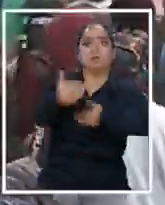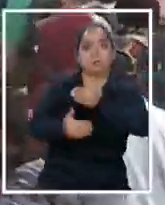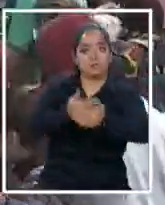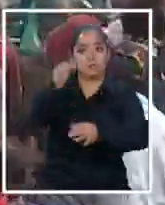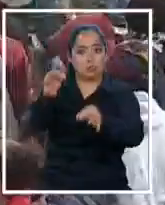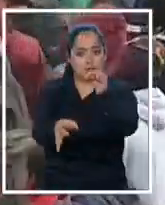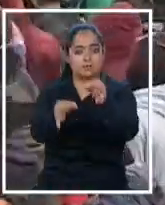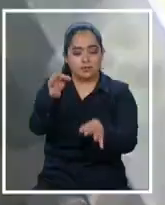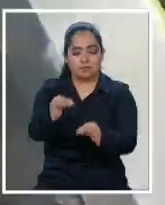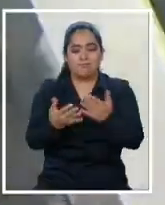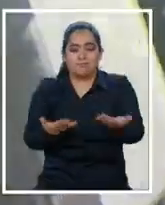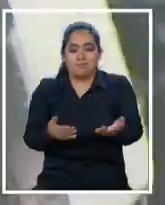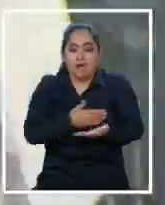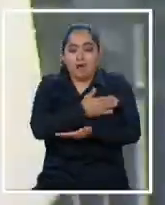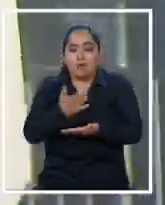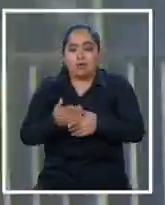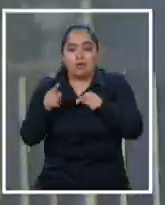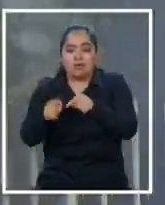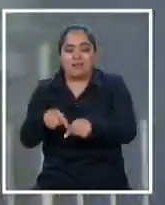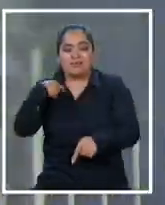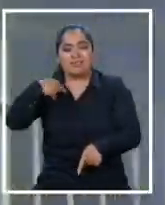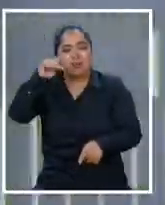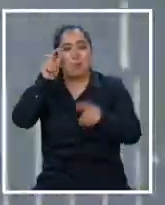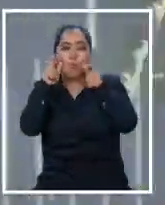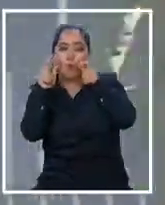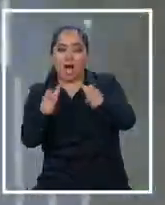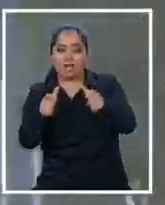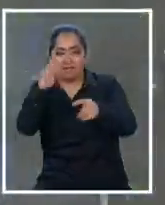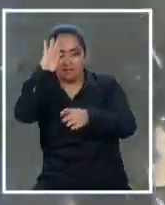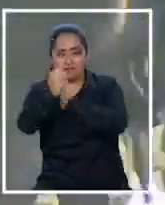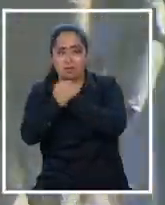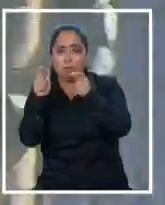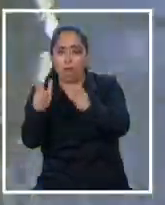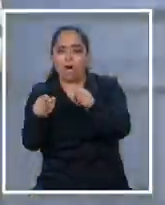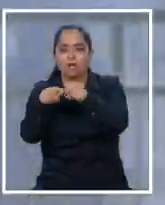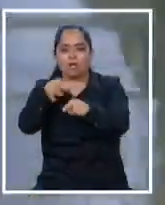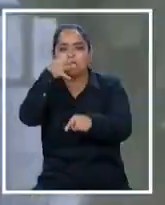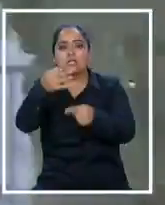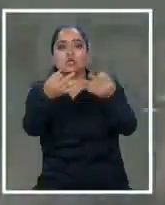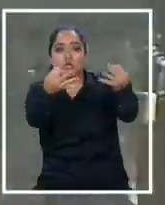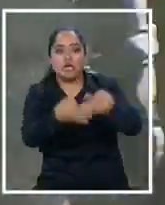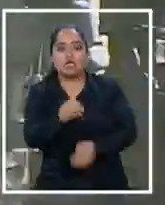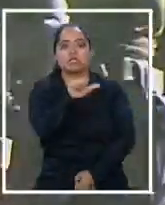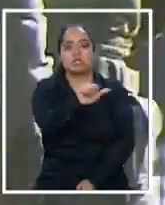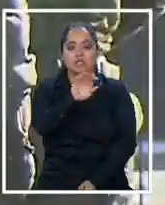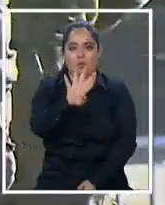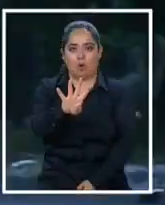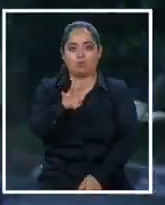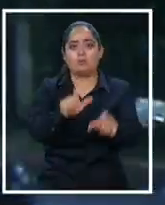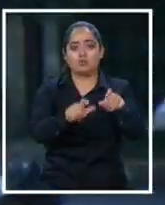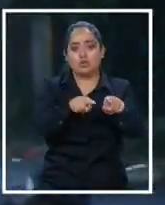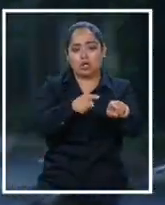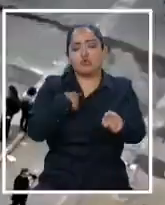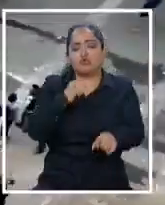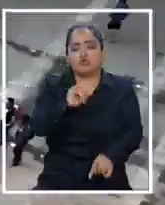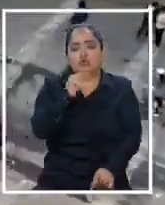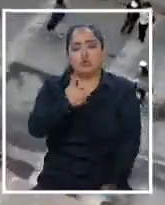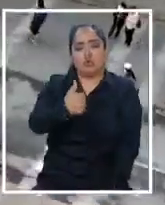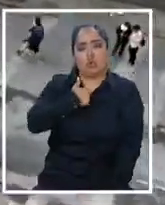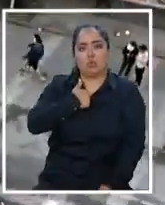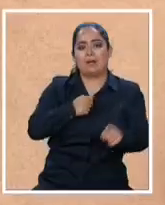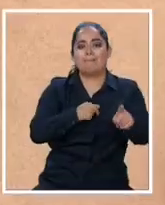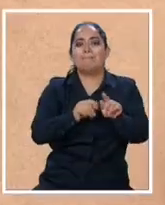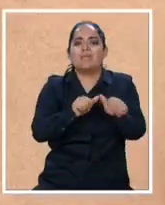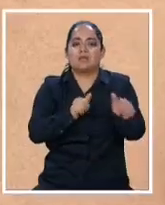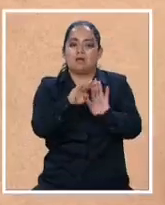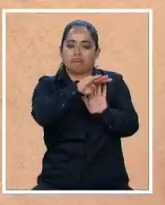judicial. Mientras Gendarmería cifró en 144 las personas detenidas que cumplen la medida cautelar más gravosa desde el estallido